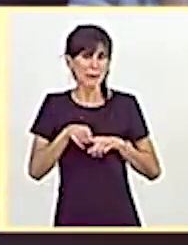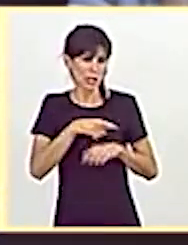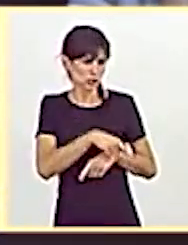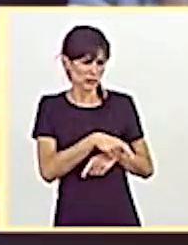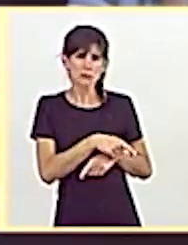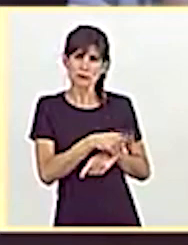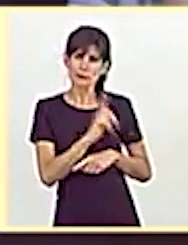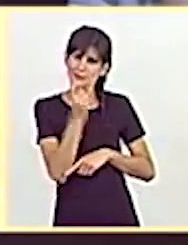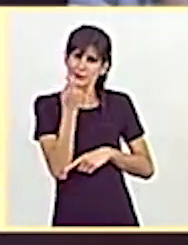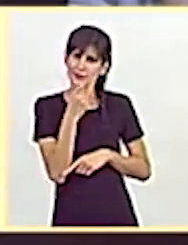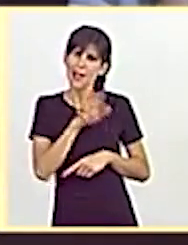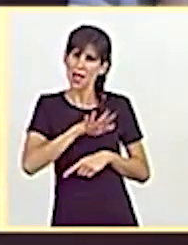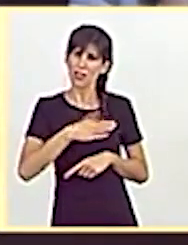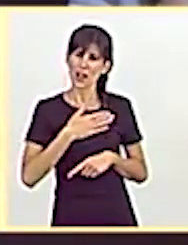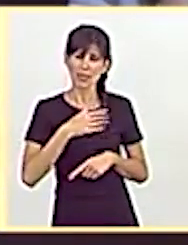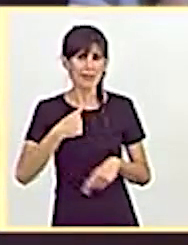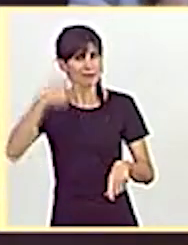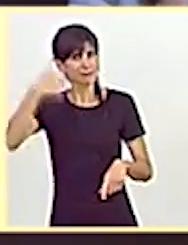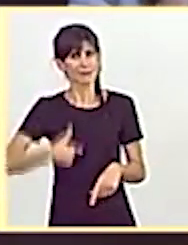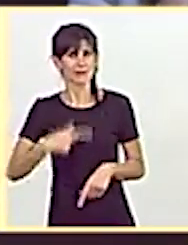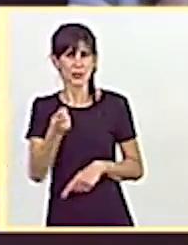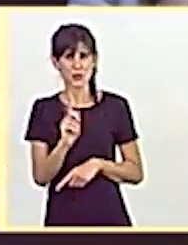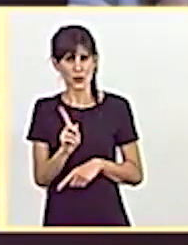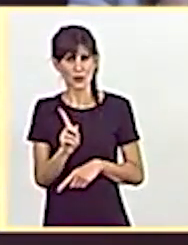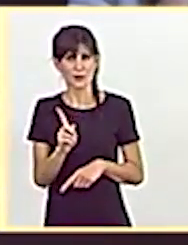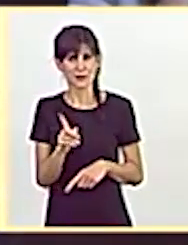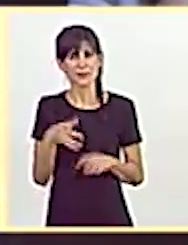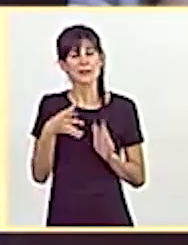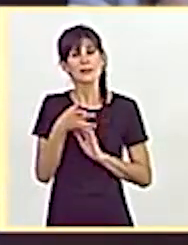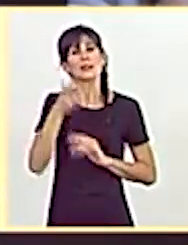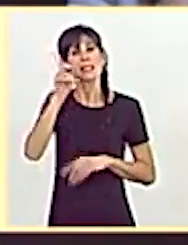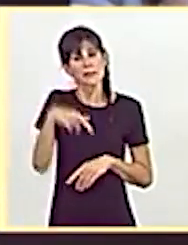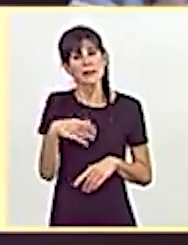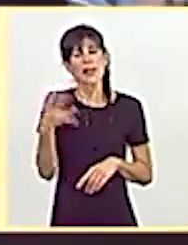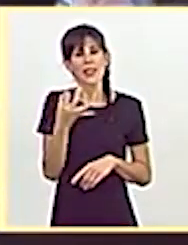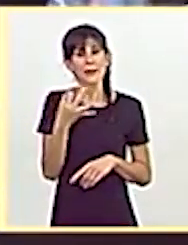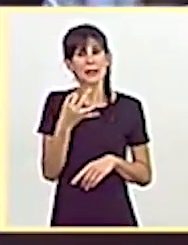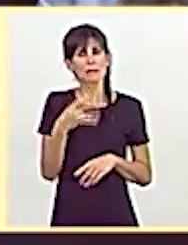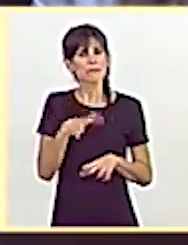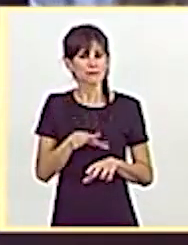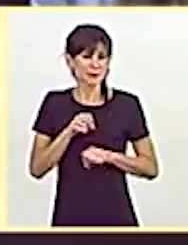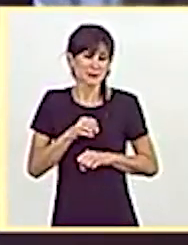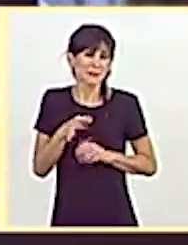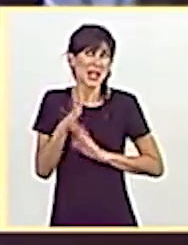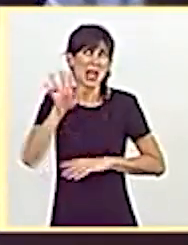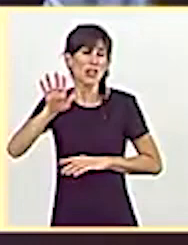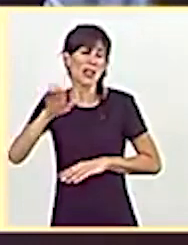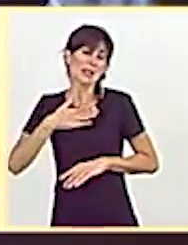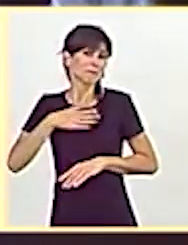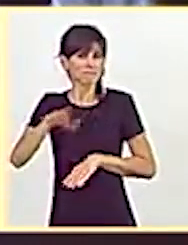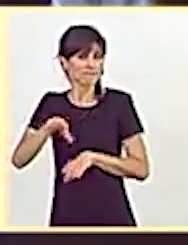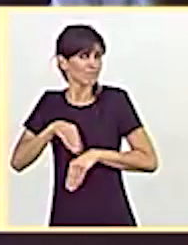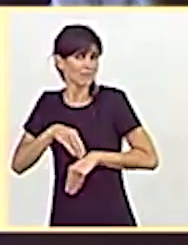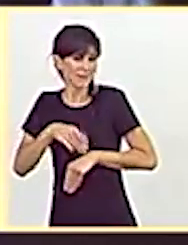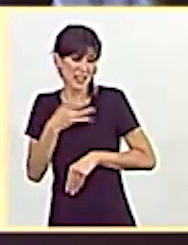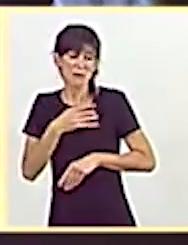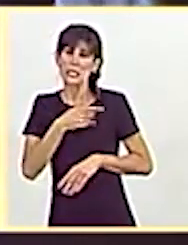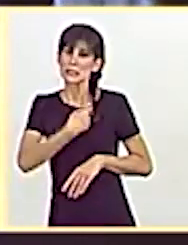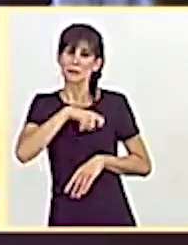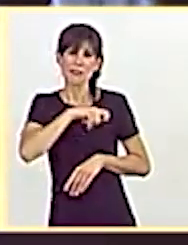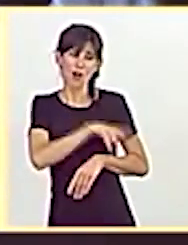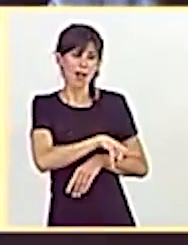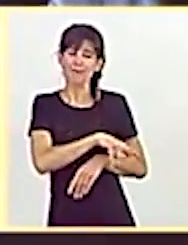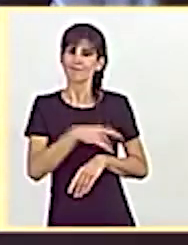sí conseguían la nacionalidad mientras ellos no, los que tuvieron que adquirir la nacionalidad de destino y tuvieron que renunciar a la nacionalidad